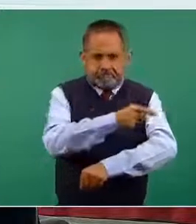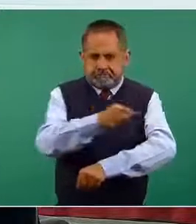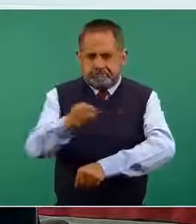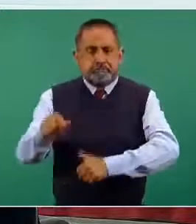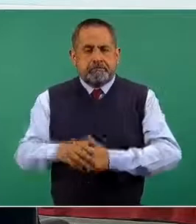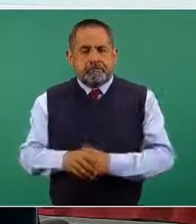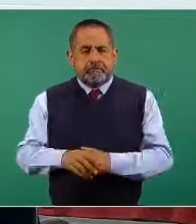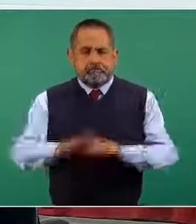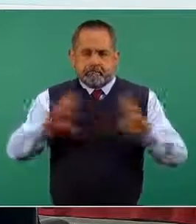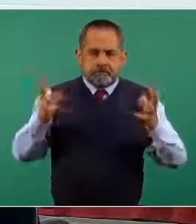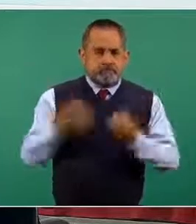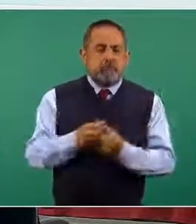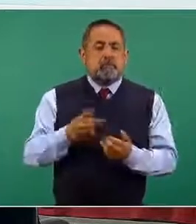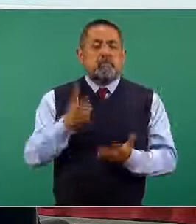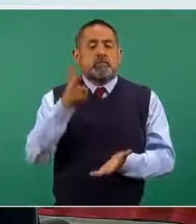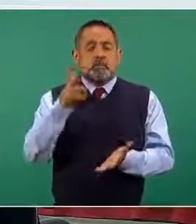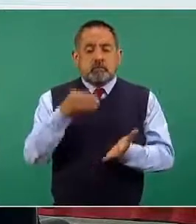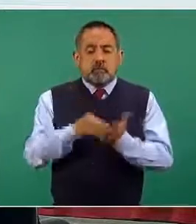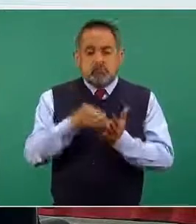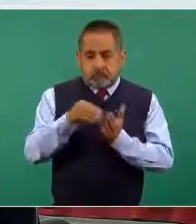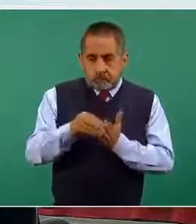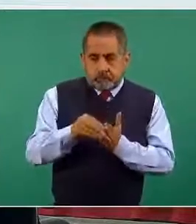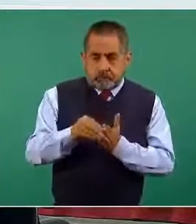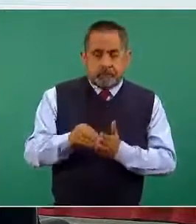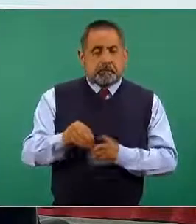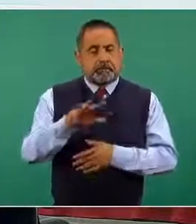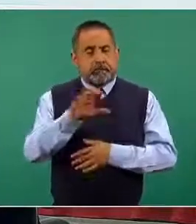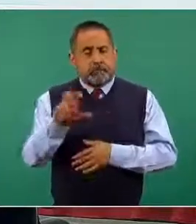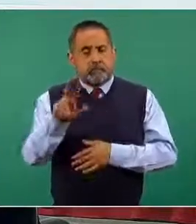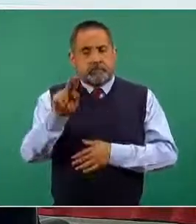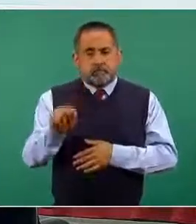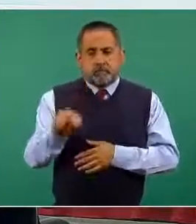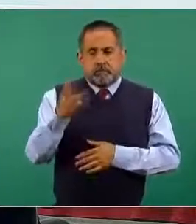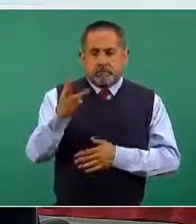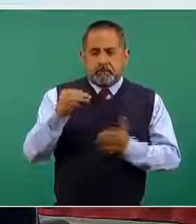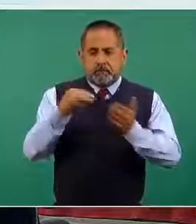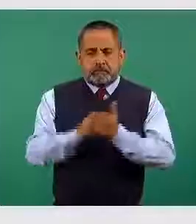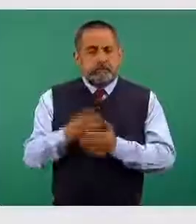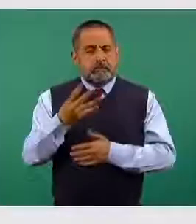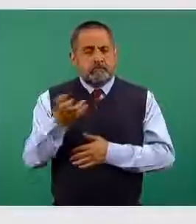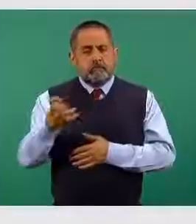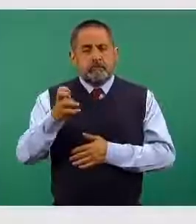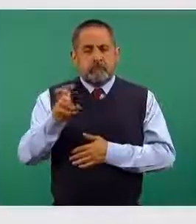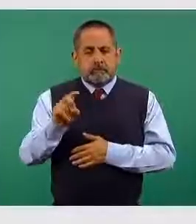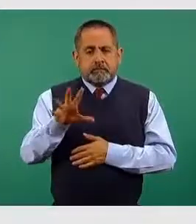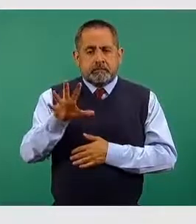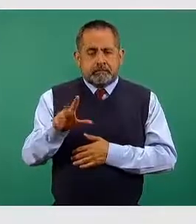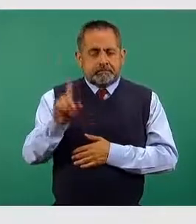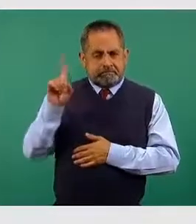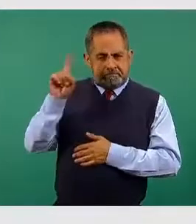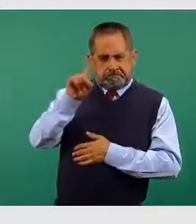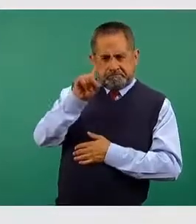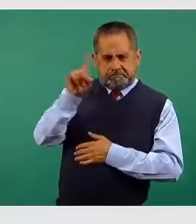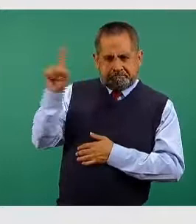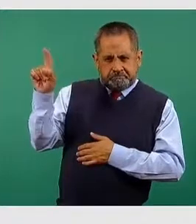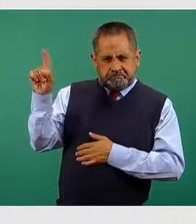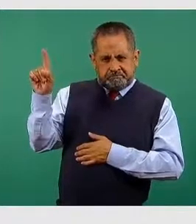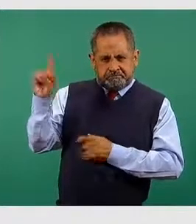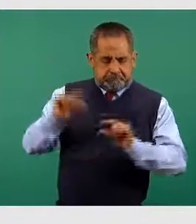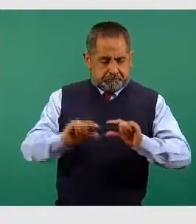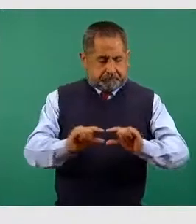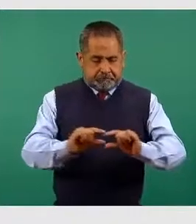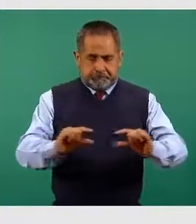de 2.583.435 dosis